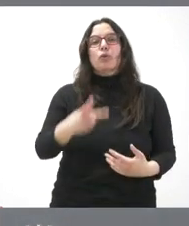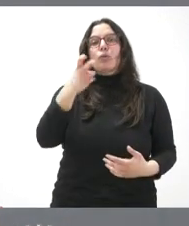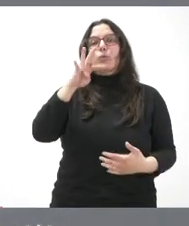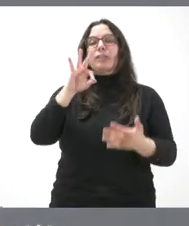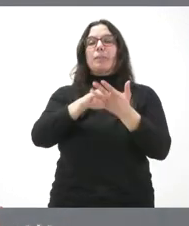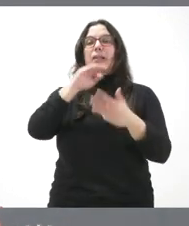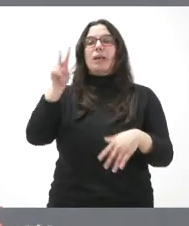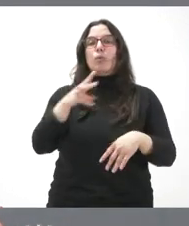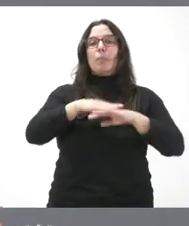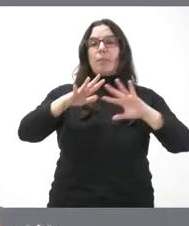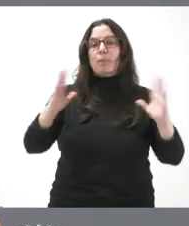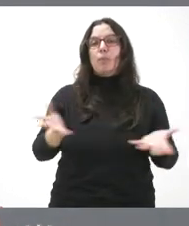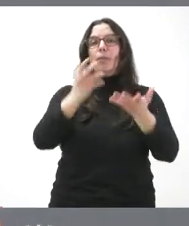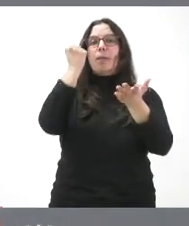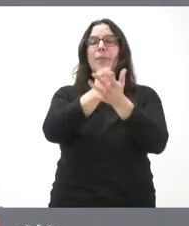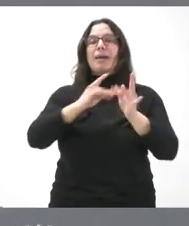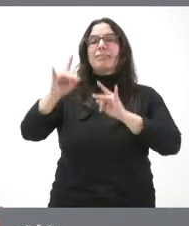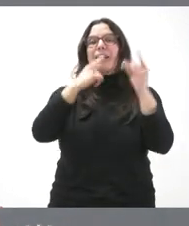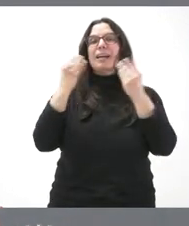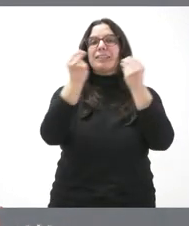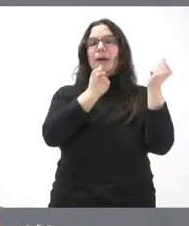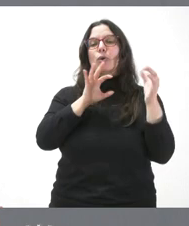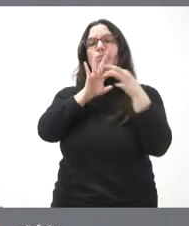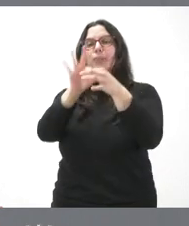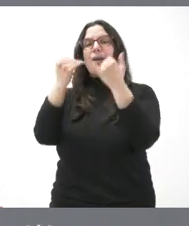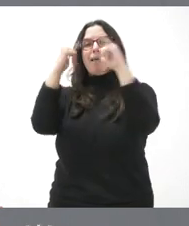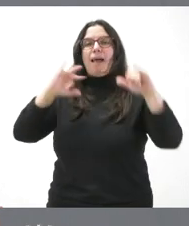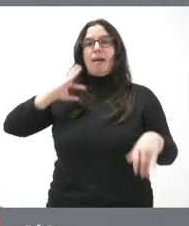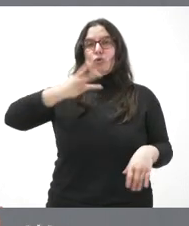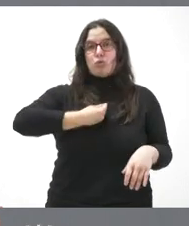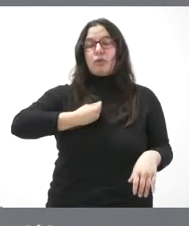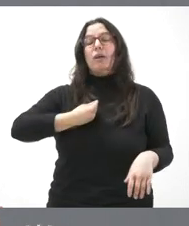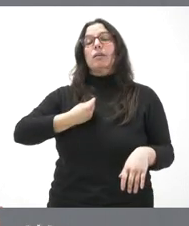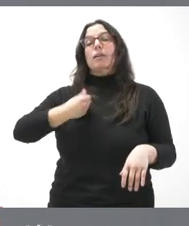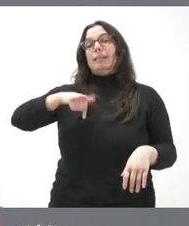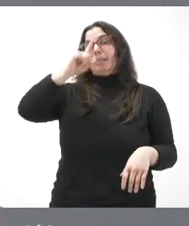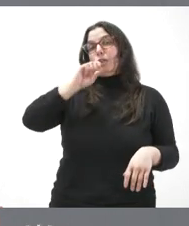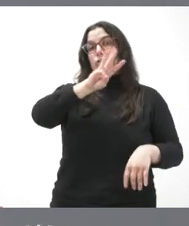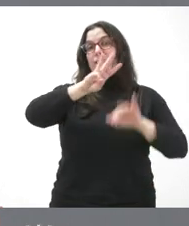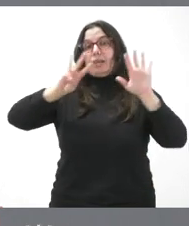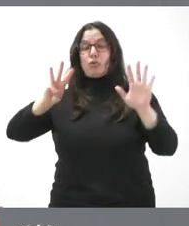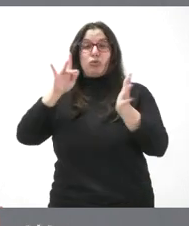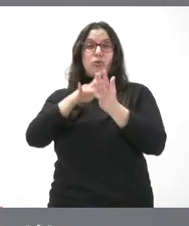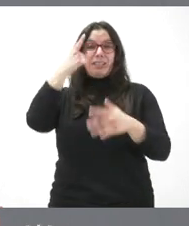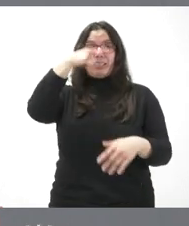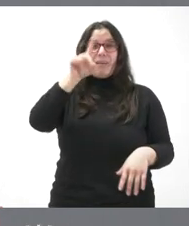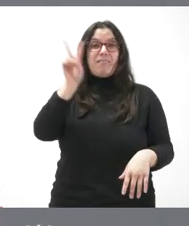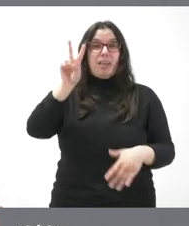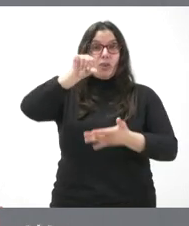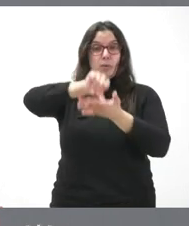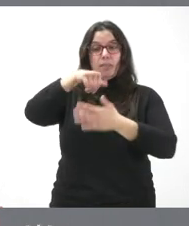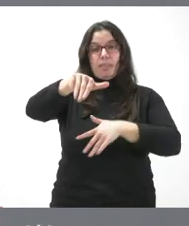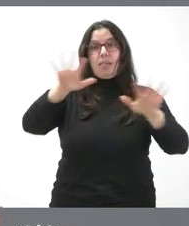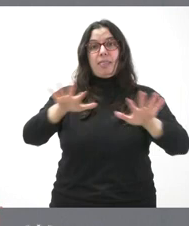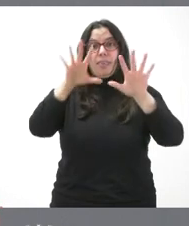promoción de tierra de sabor en la Gala de los Goya. En esta 38 edición de la Gala de los Goya, que saben ustedes que se celebra en Valladolid el día